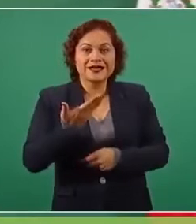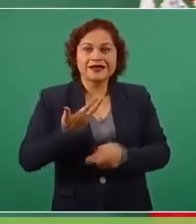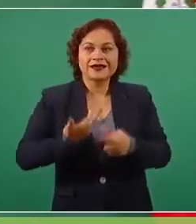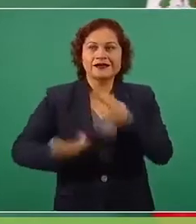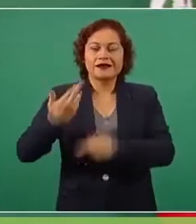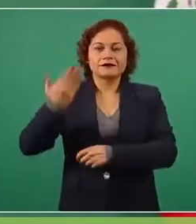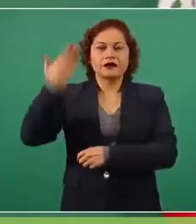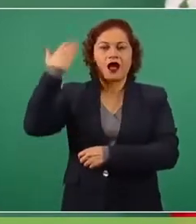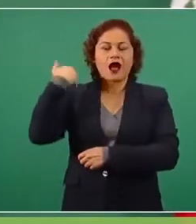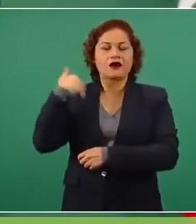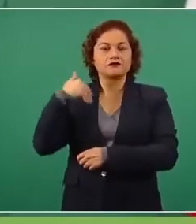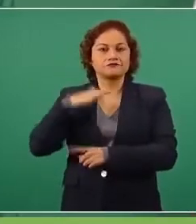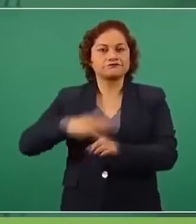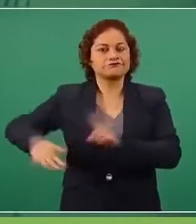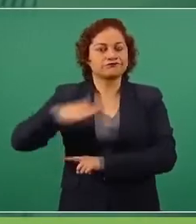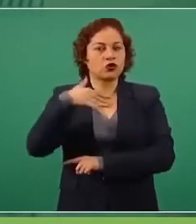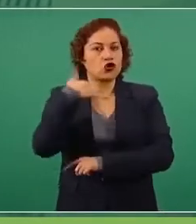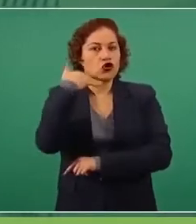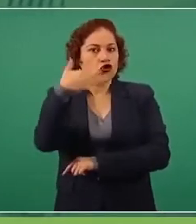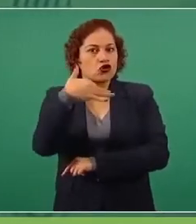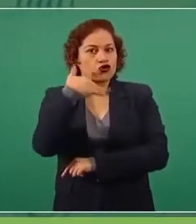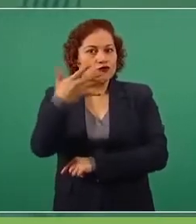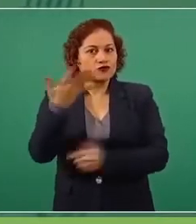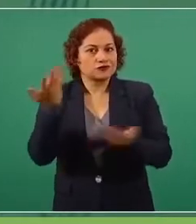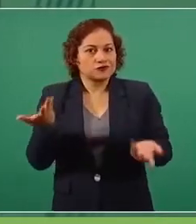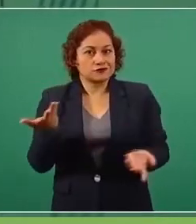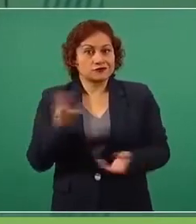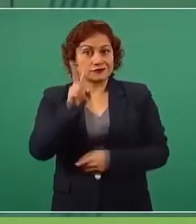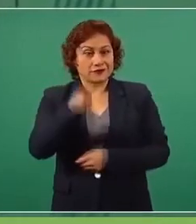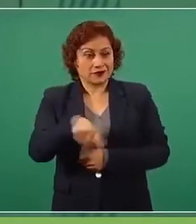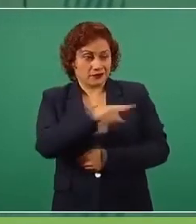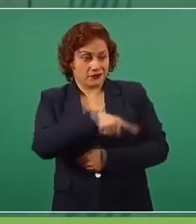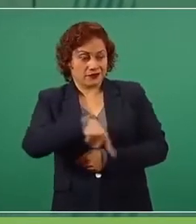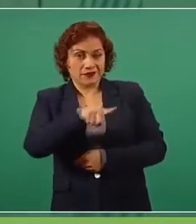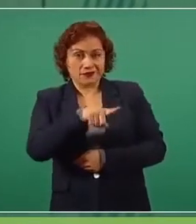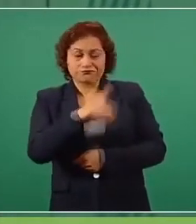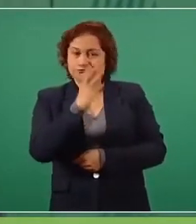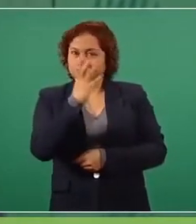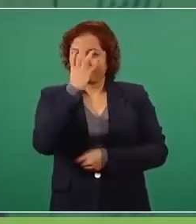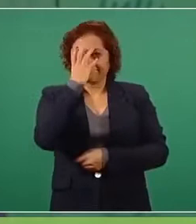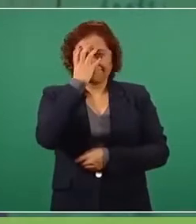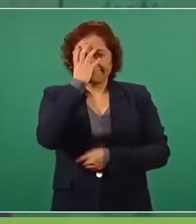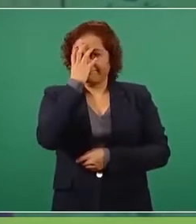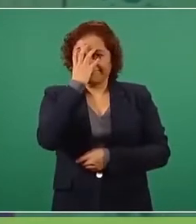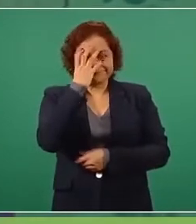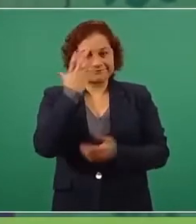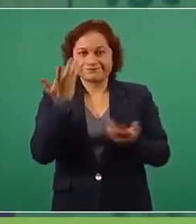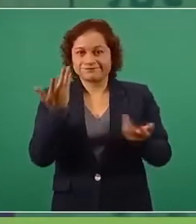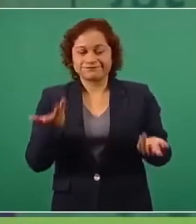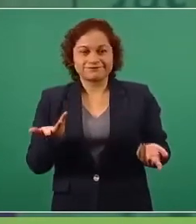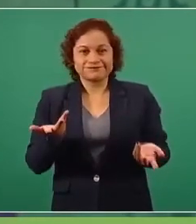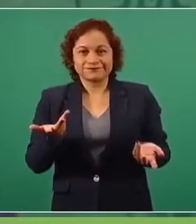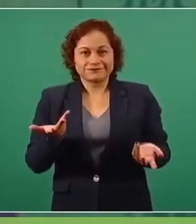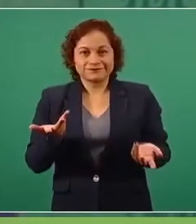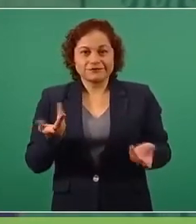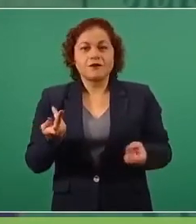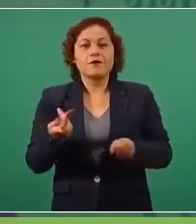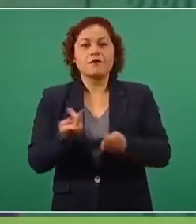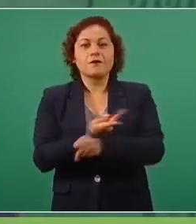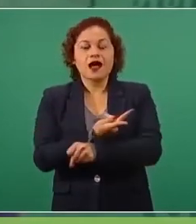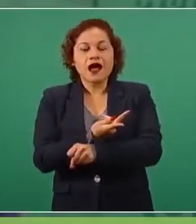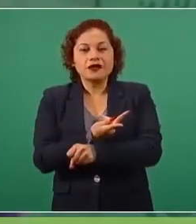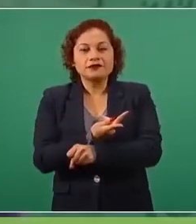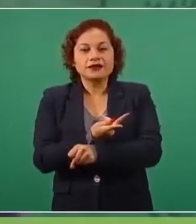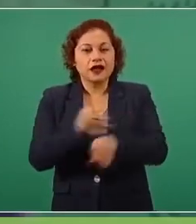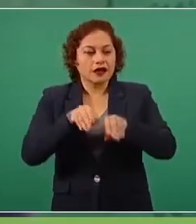realmente lamentable, vergonzoso que suceda esto en los medios